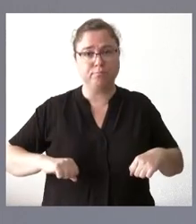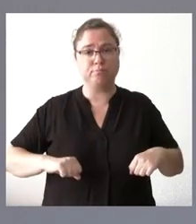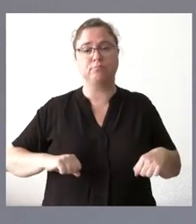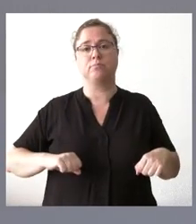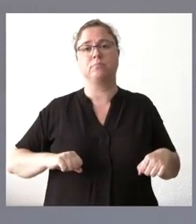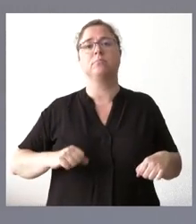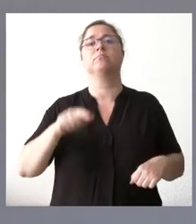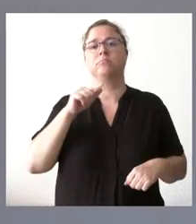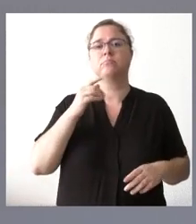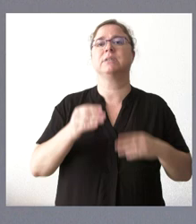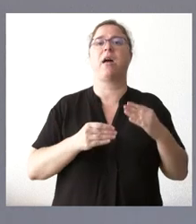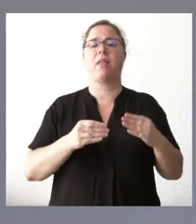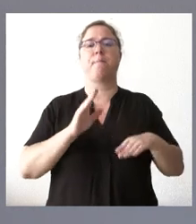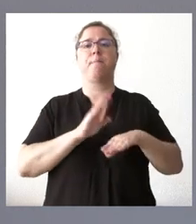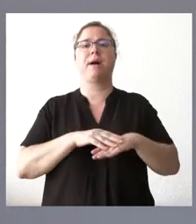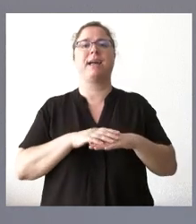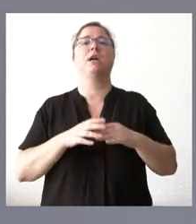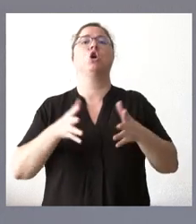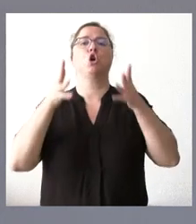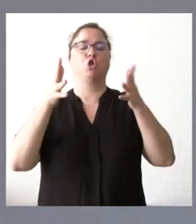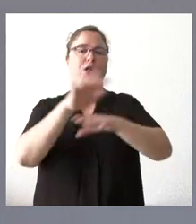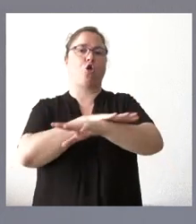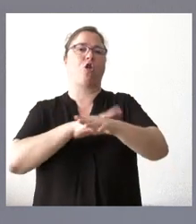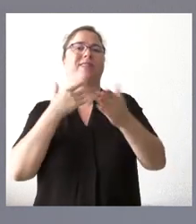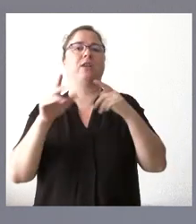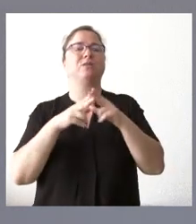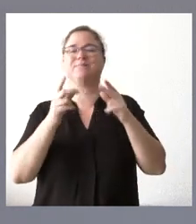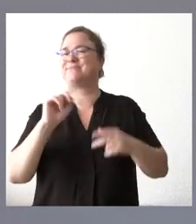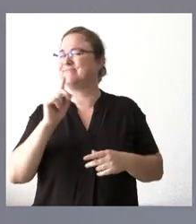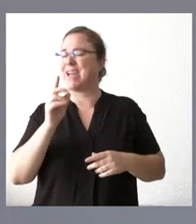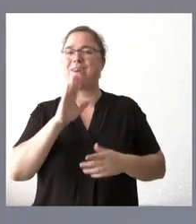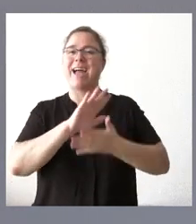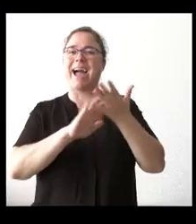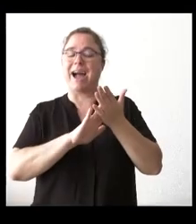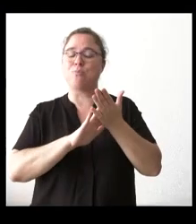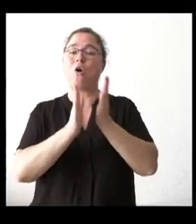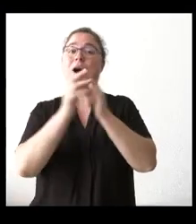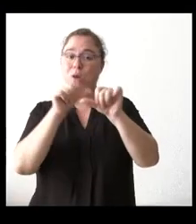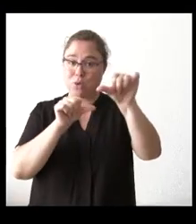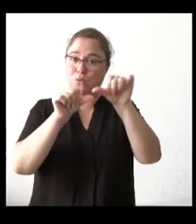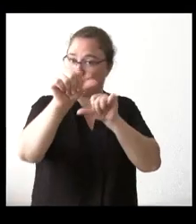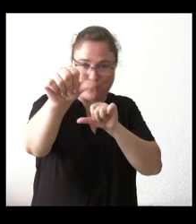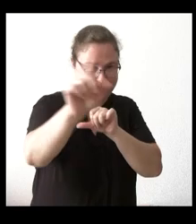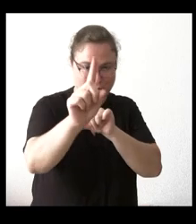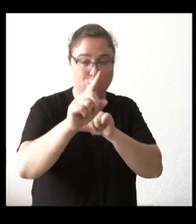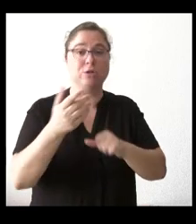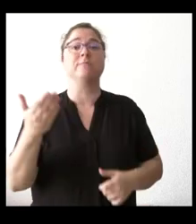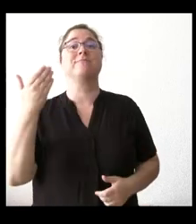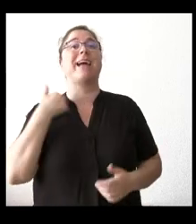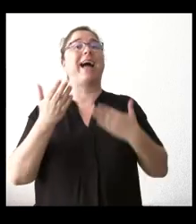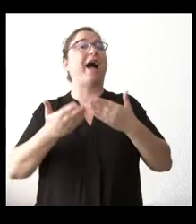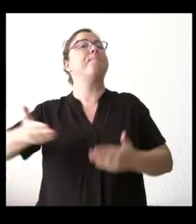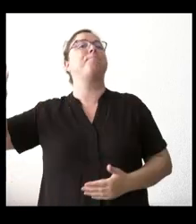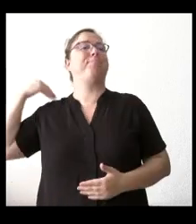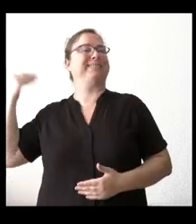pues serán los que se le ven al Consejo del diálogo social. Pero no me refiero a los acuerdos venideros me refiero los agentes sociales hablaban de los